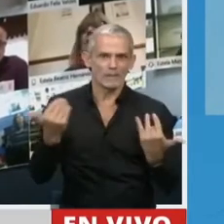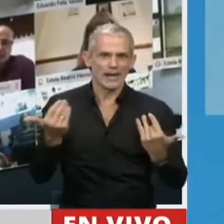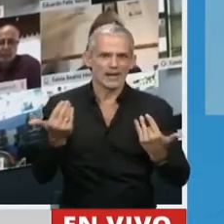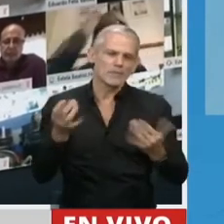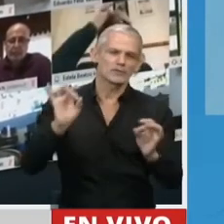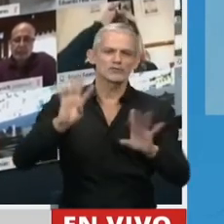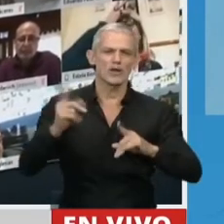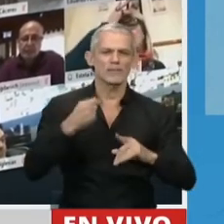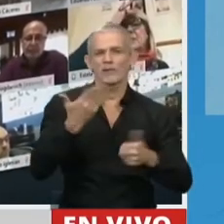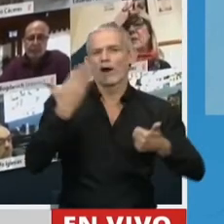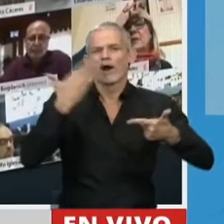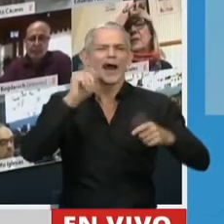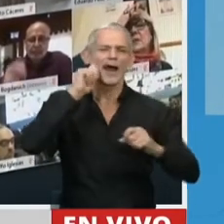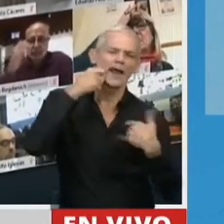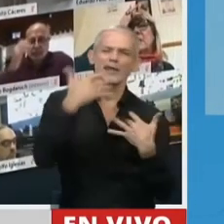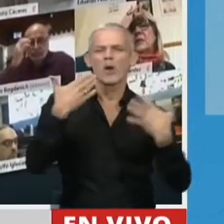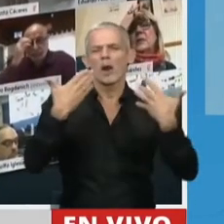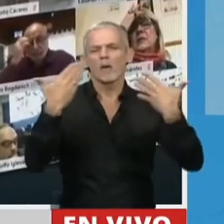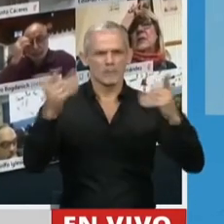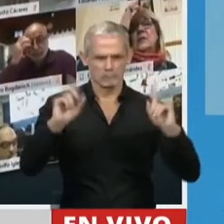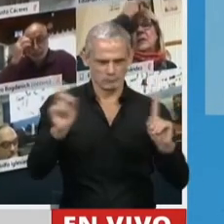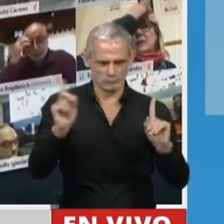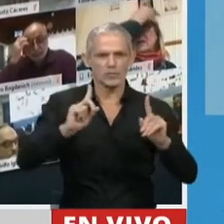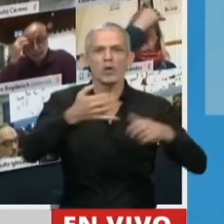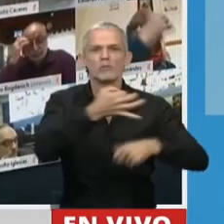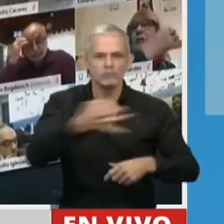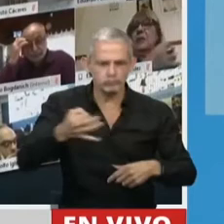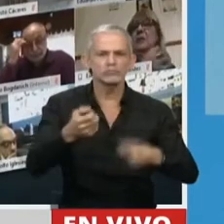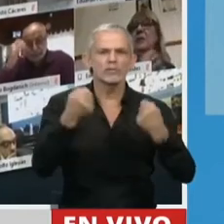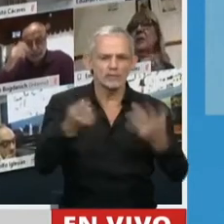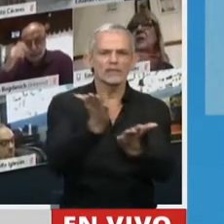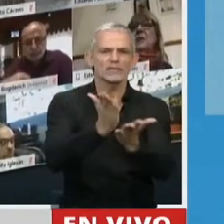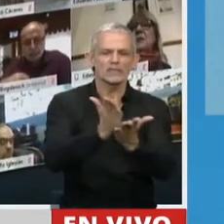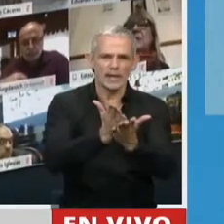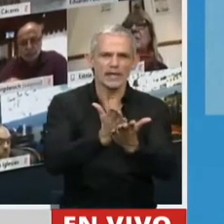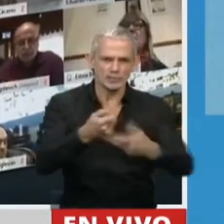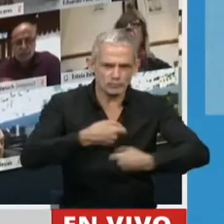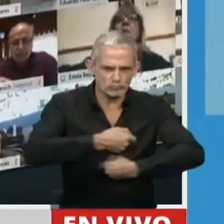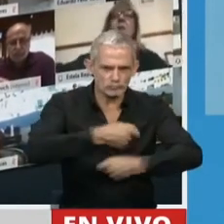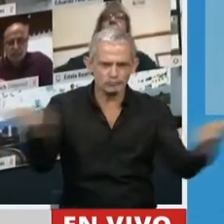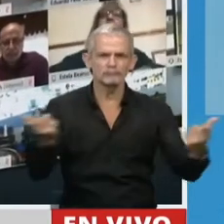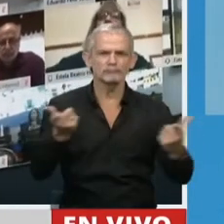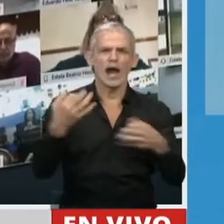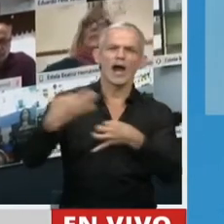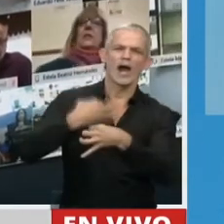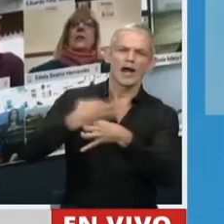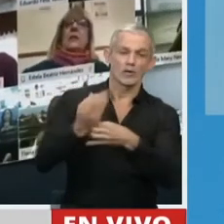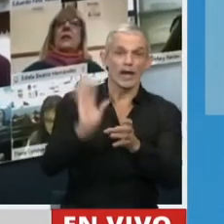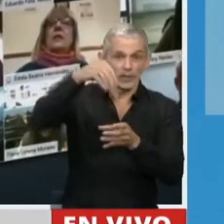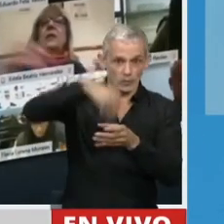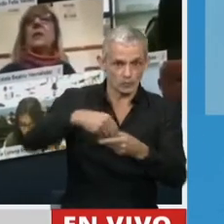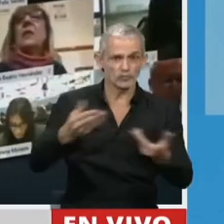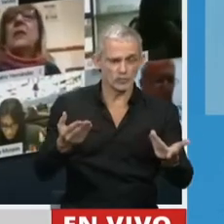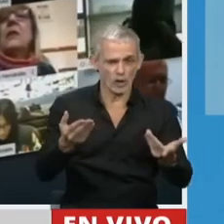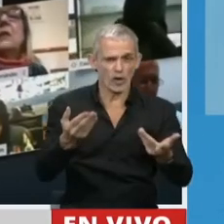sea solo una expresión de deseo sino que efectivamente amplíe el derecho a educarse, la inclusión al